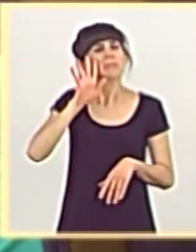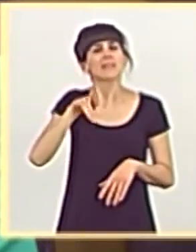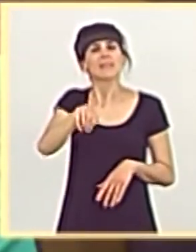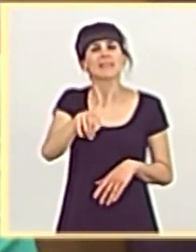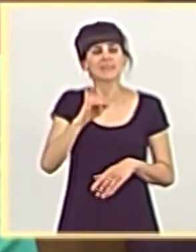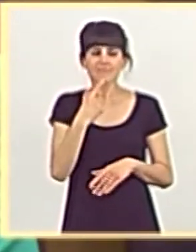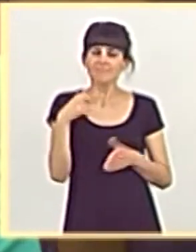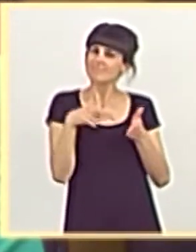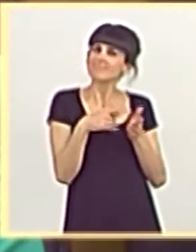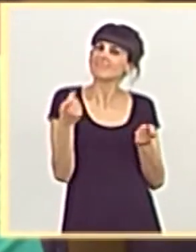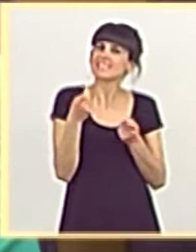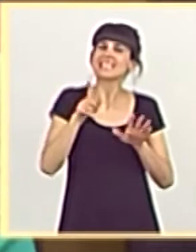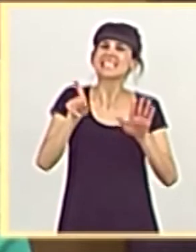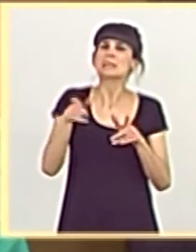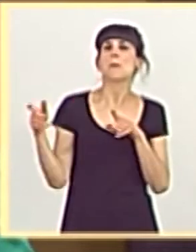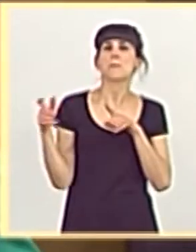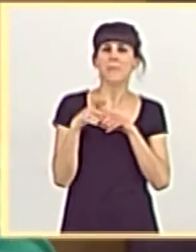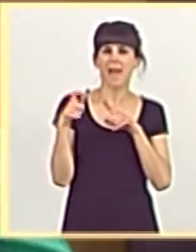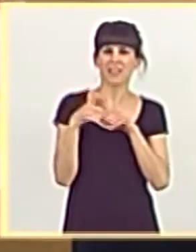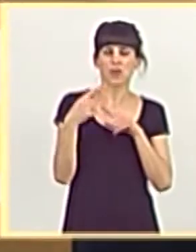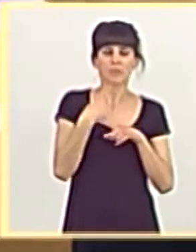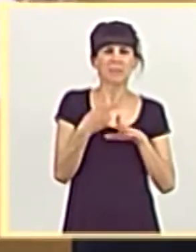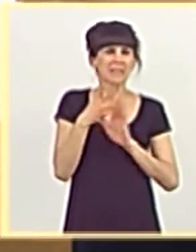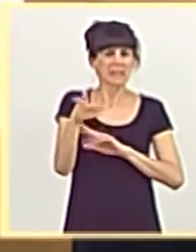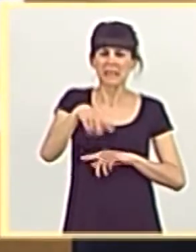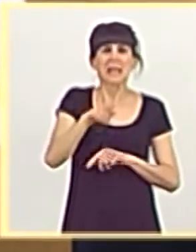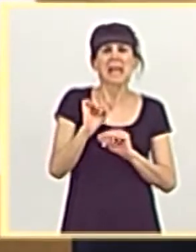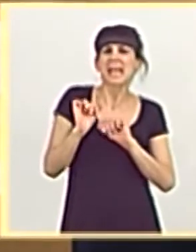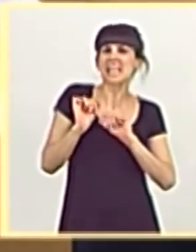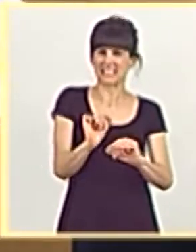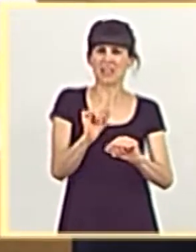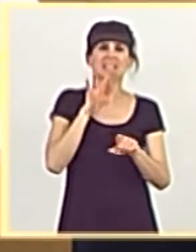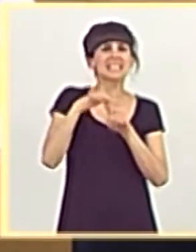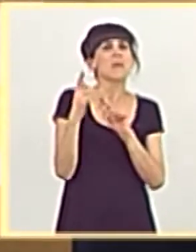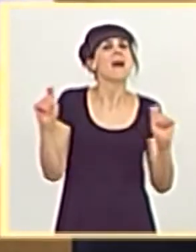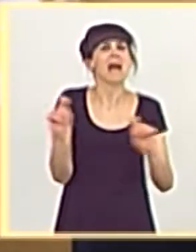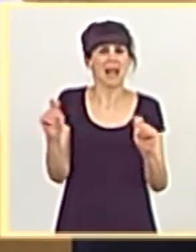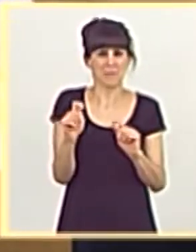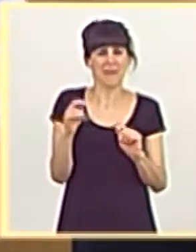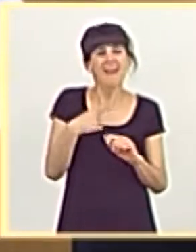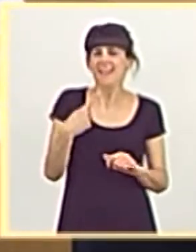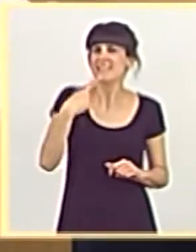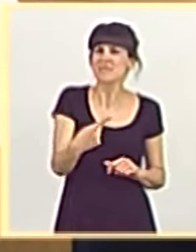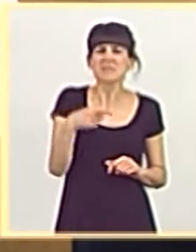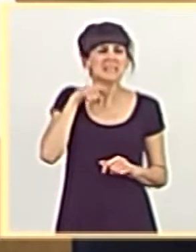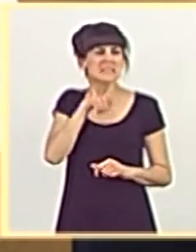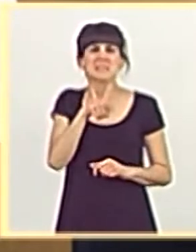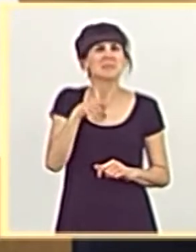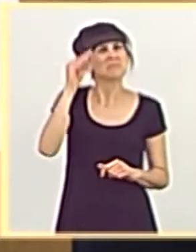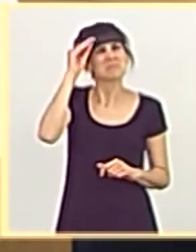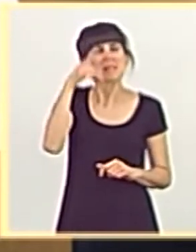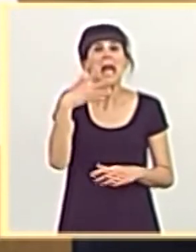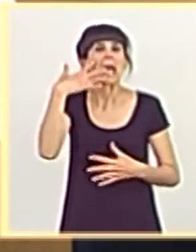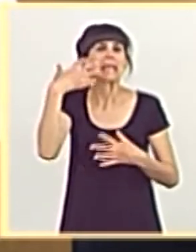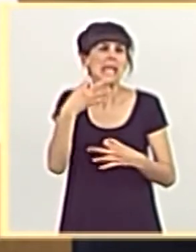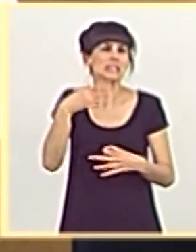usted esto que publicó el 6 de mayo rechazando el estado de alarma y diciendo que esto era poner en